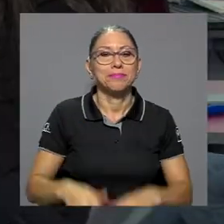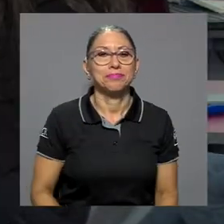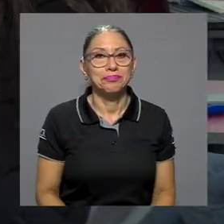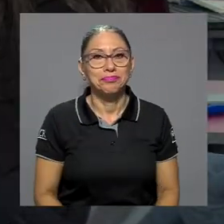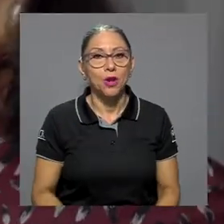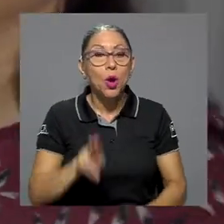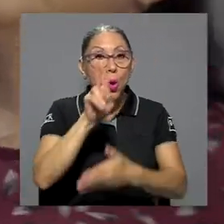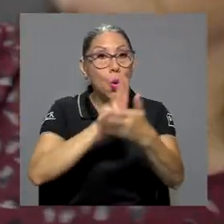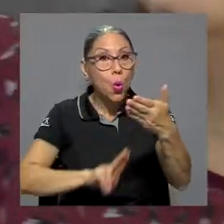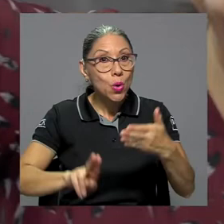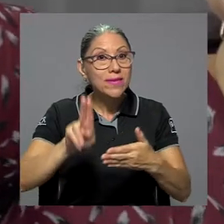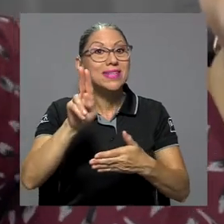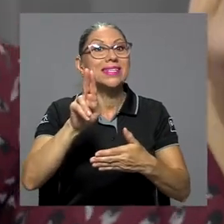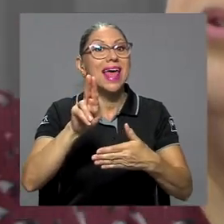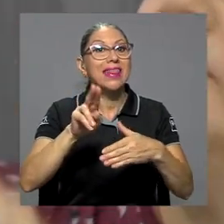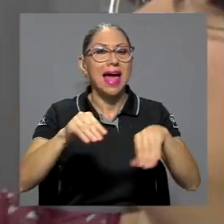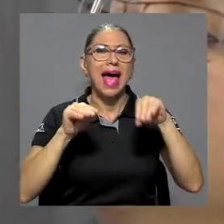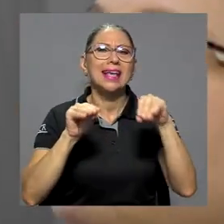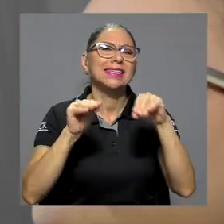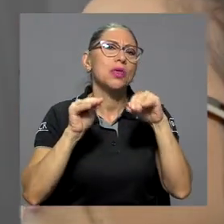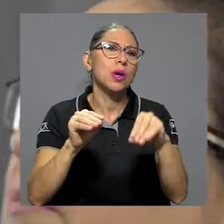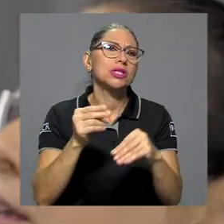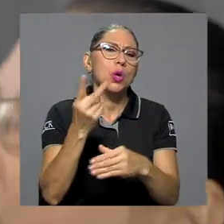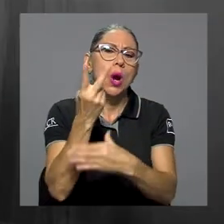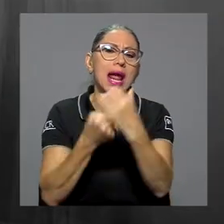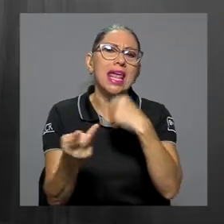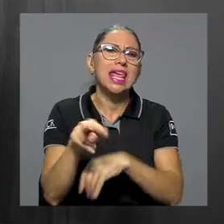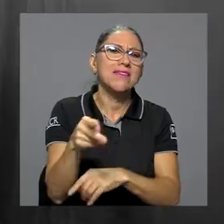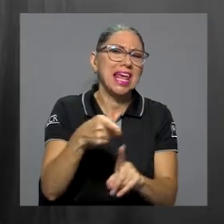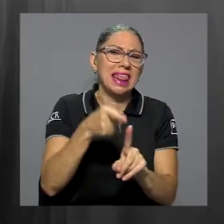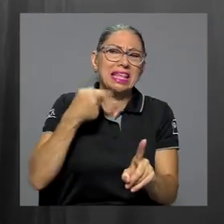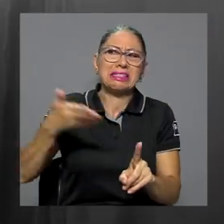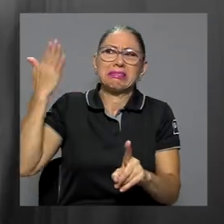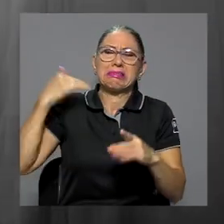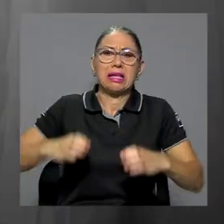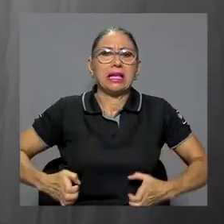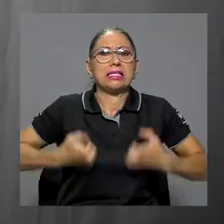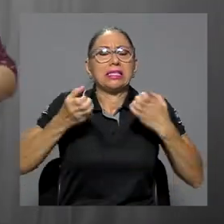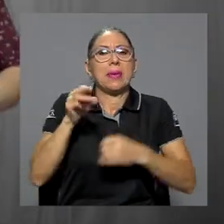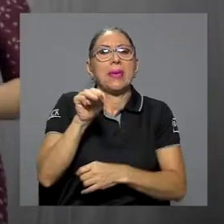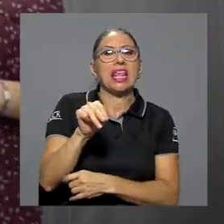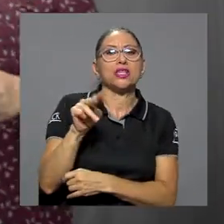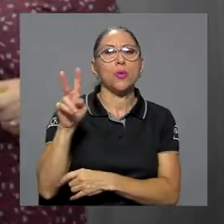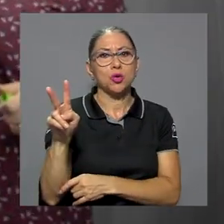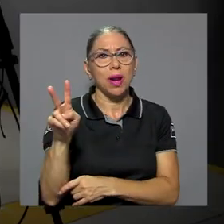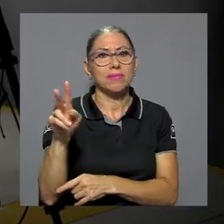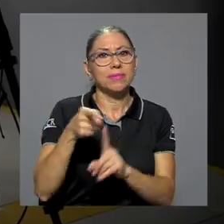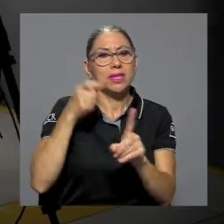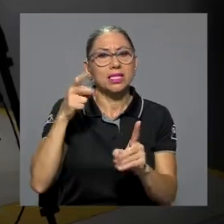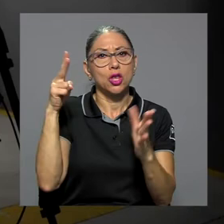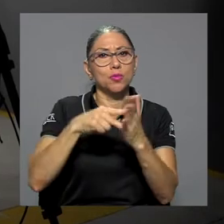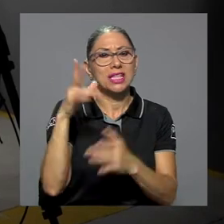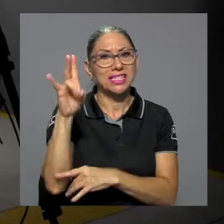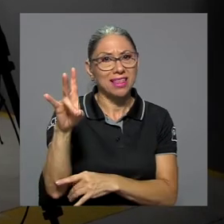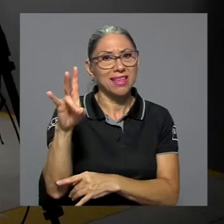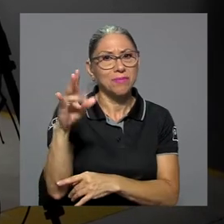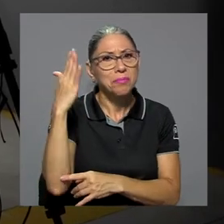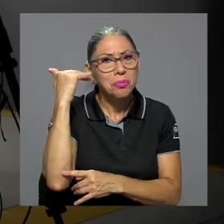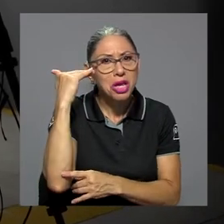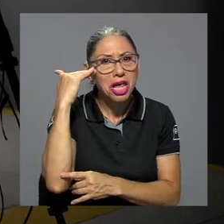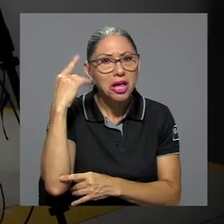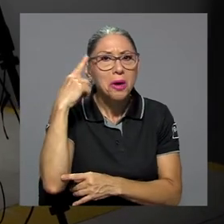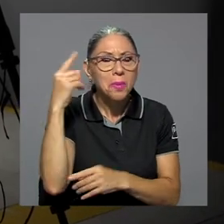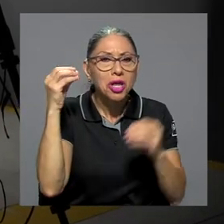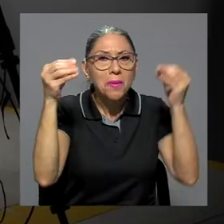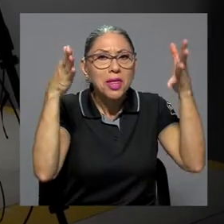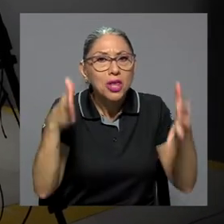virtualidad. La universidad en realidad hace educación híbrida desde que existe Mediación Virtual, o sea desde el 2007 hace educación híbrida, ¿por qué? Porque el